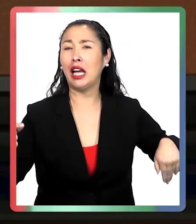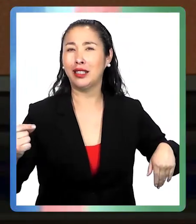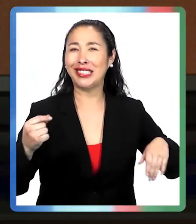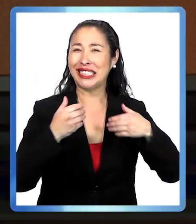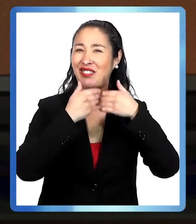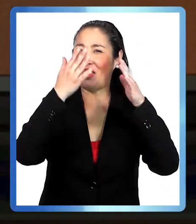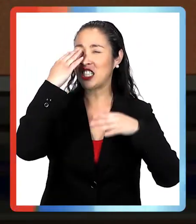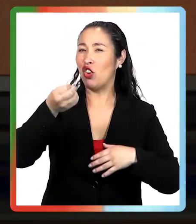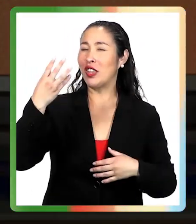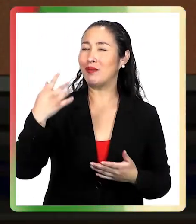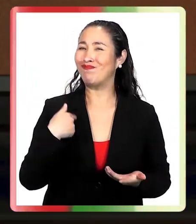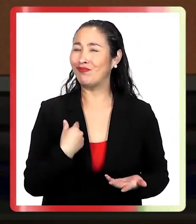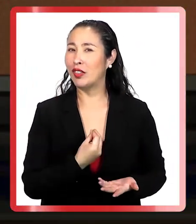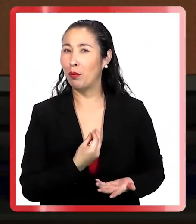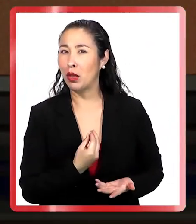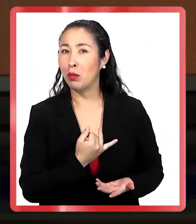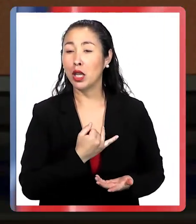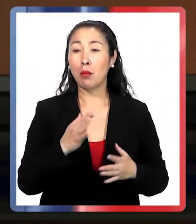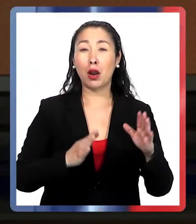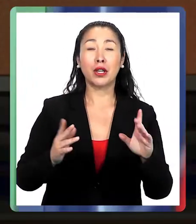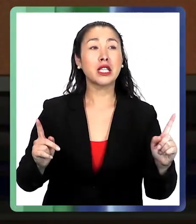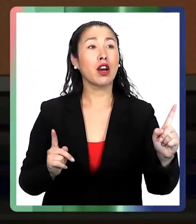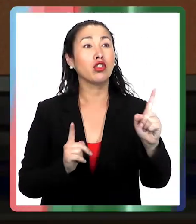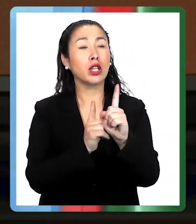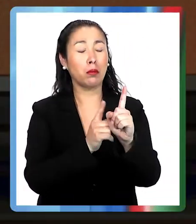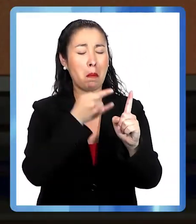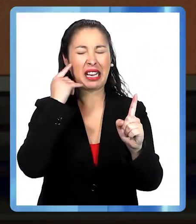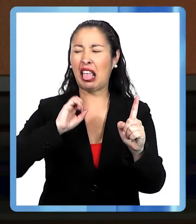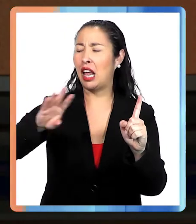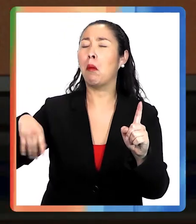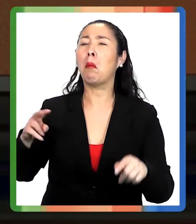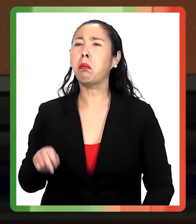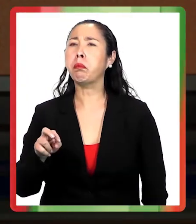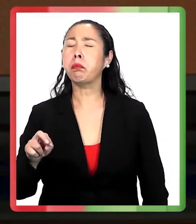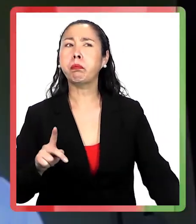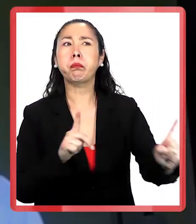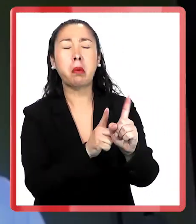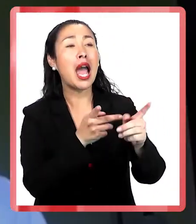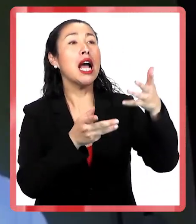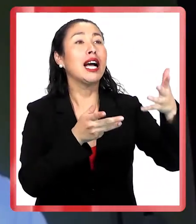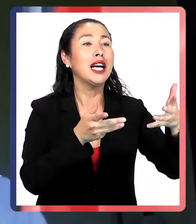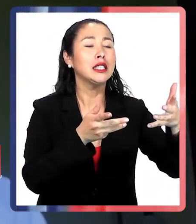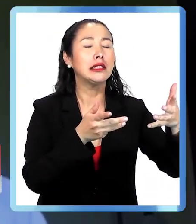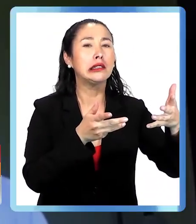se va a liberar, entonces, pero se va a encontrar con alguien para conversar y qué va a hacer. Exactamente, Raúl, rojo,